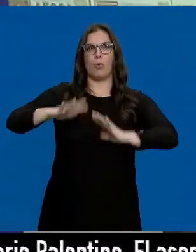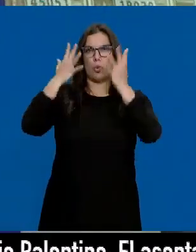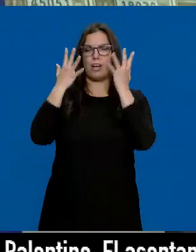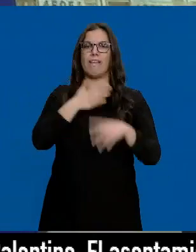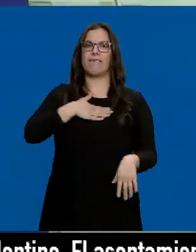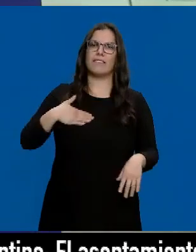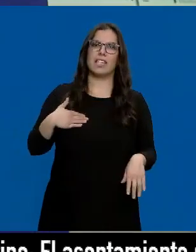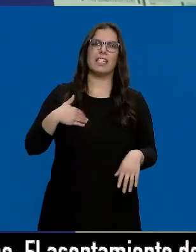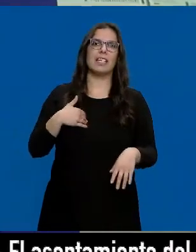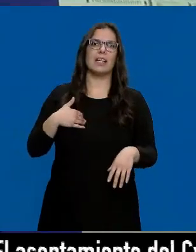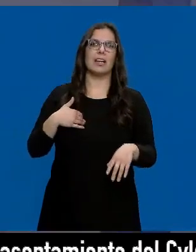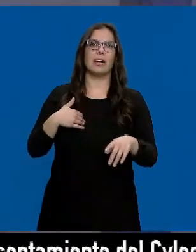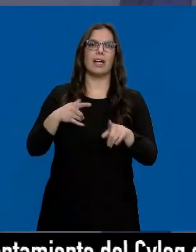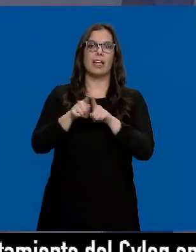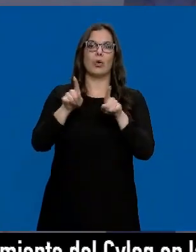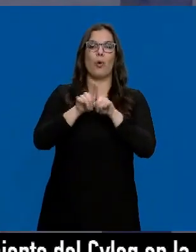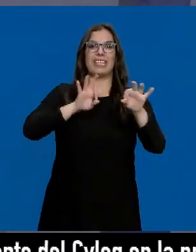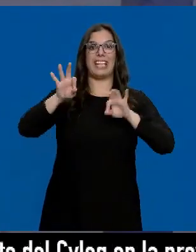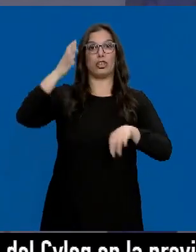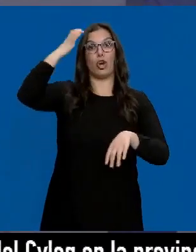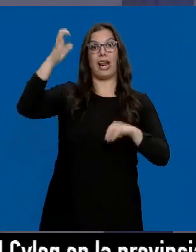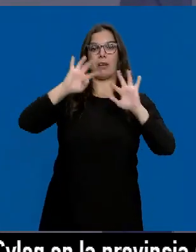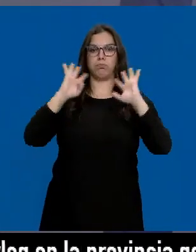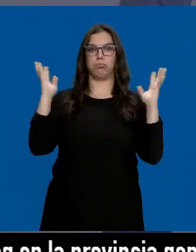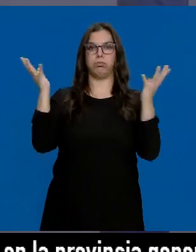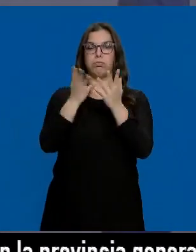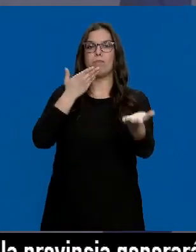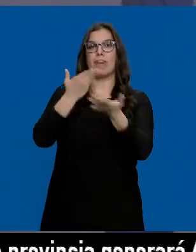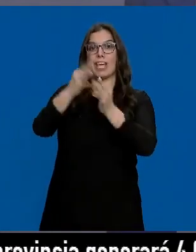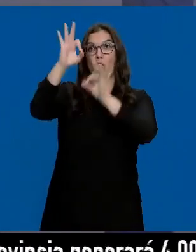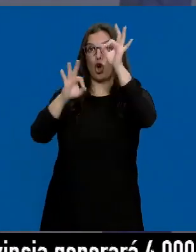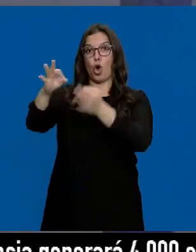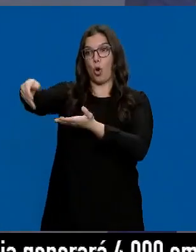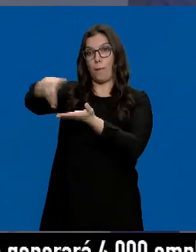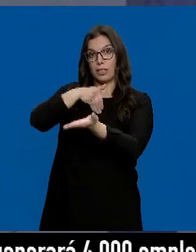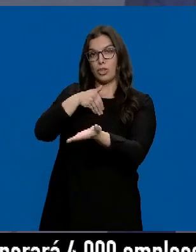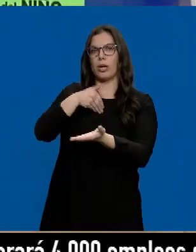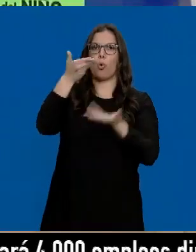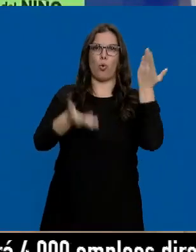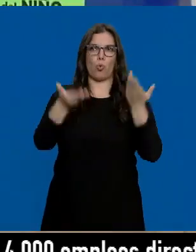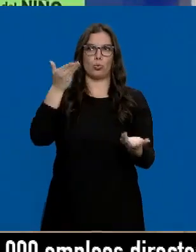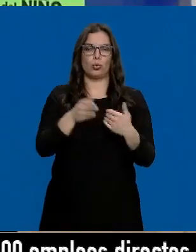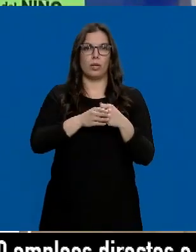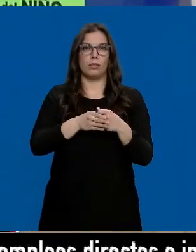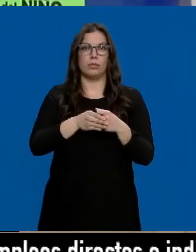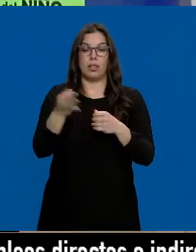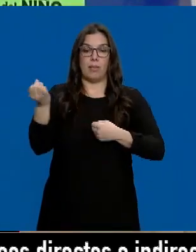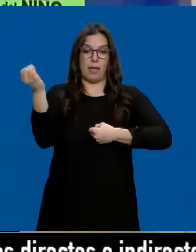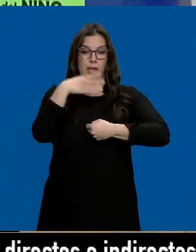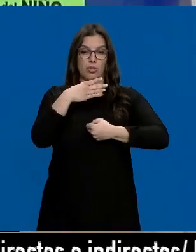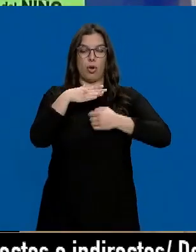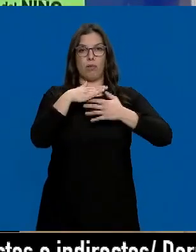se pretende rodear el Teatro Real para pedir unas comisiones justas. Unos ingresos que se debían corresponder